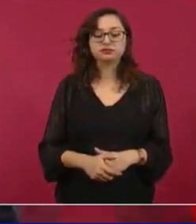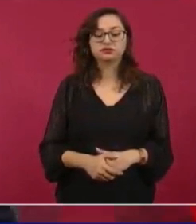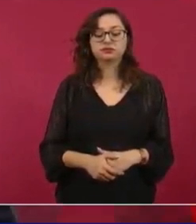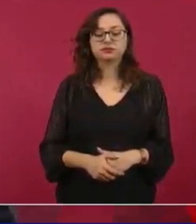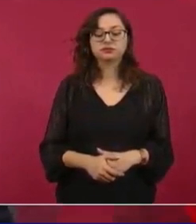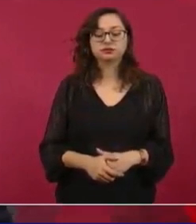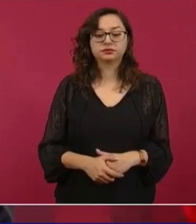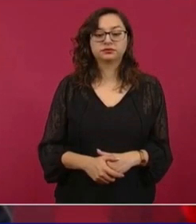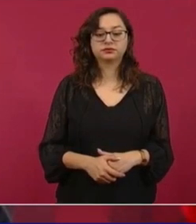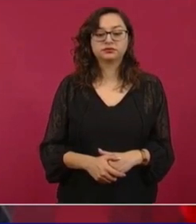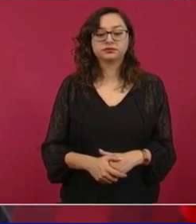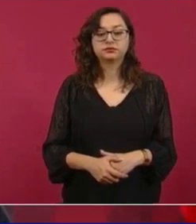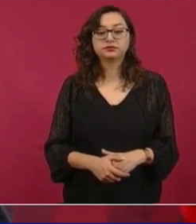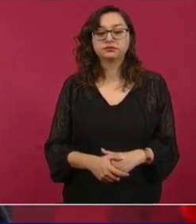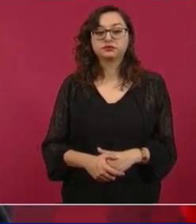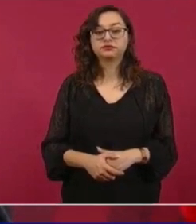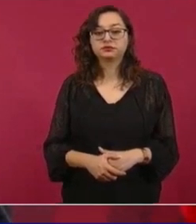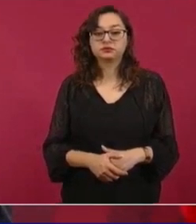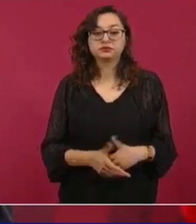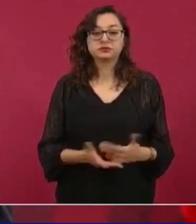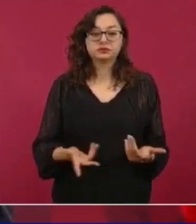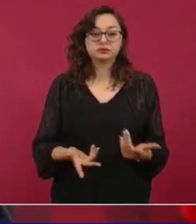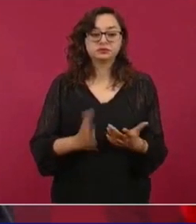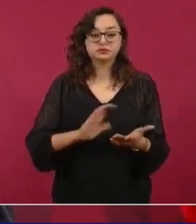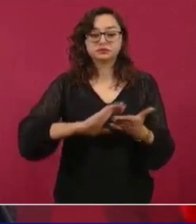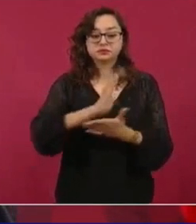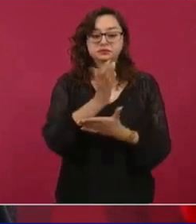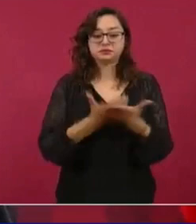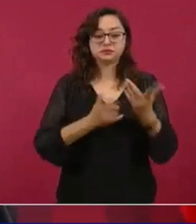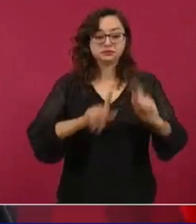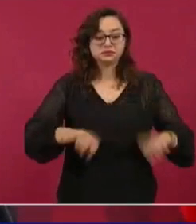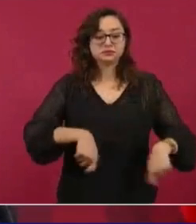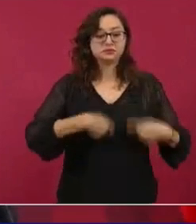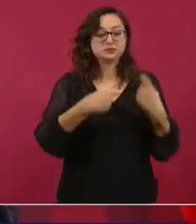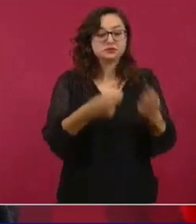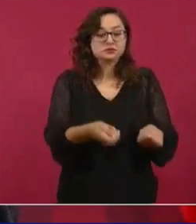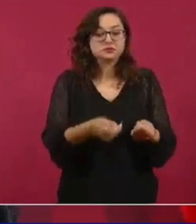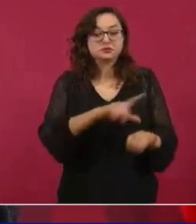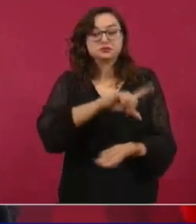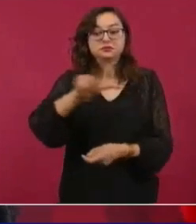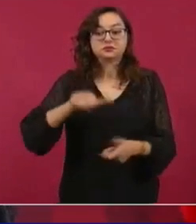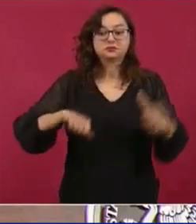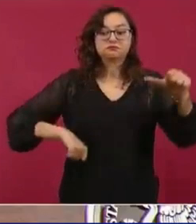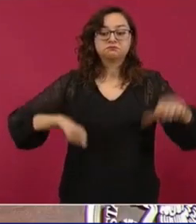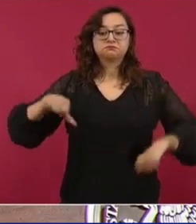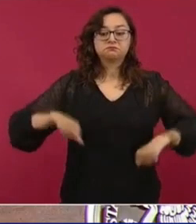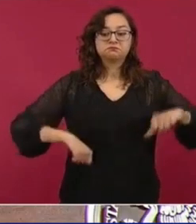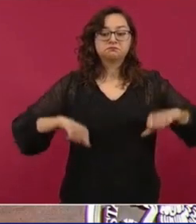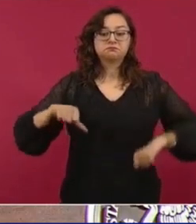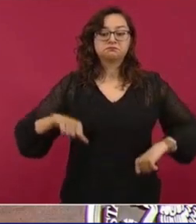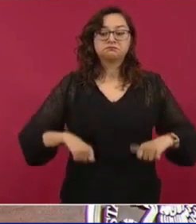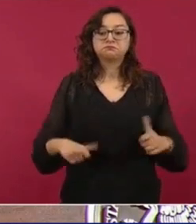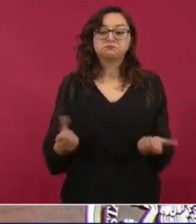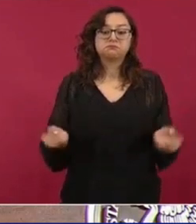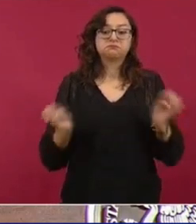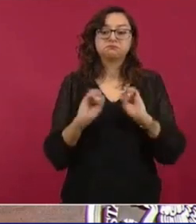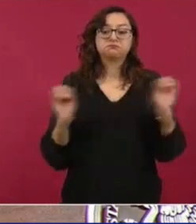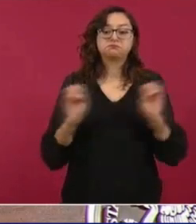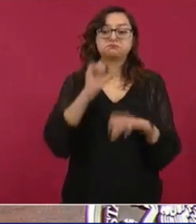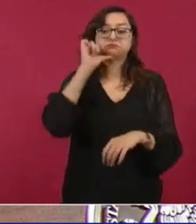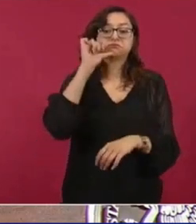actividades improductivas sólo dedicadas a la